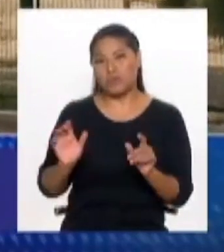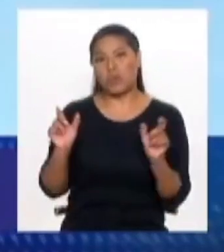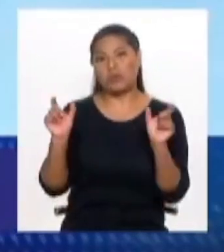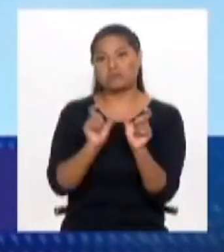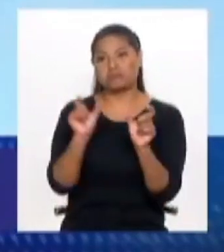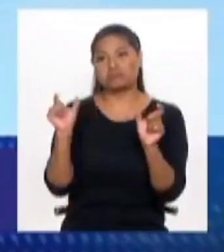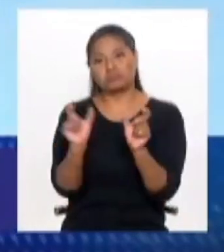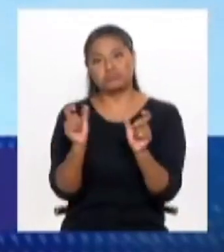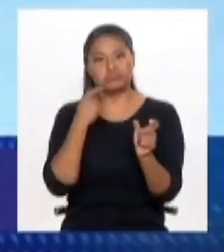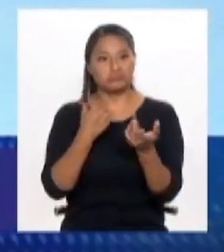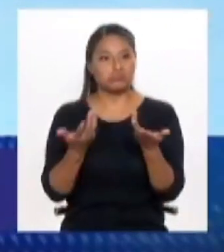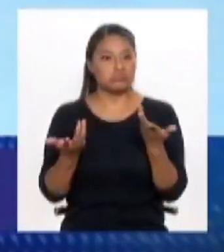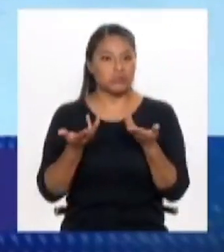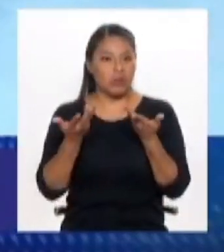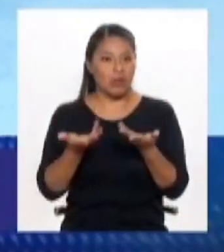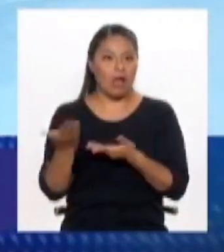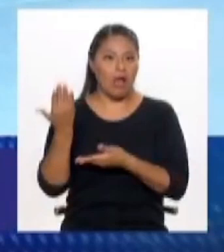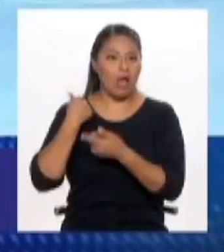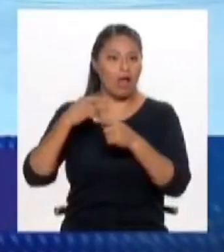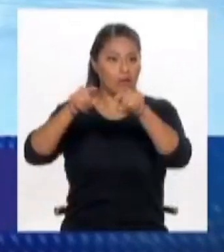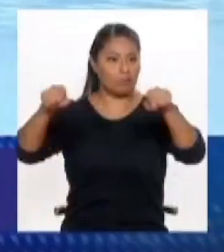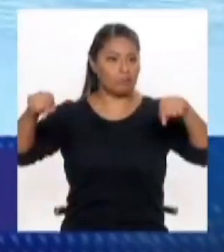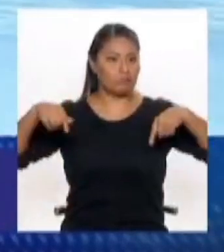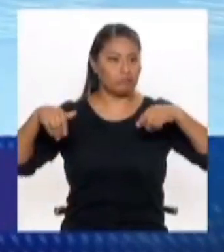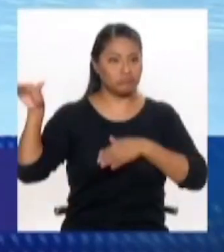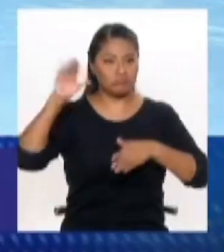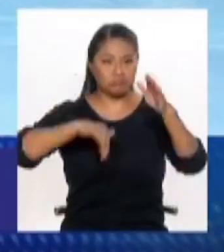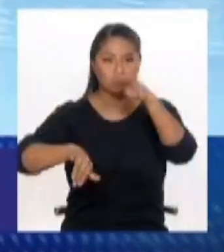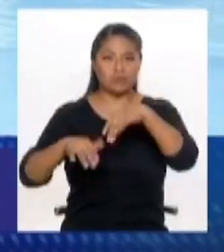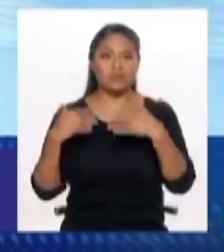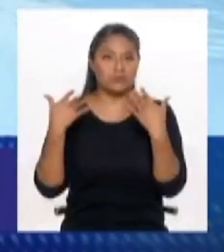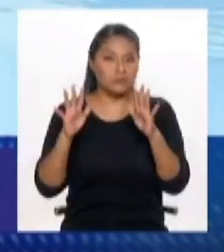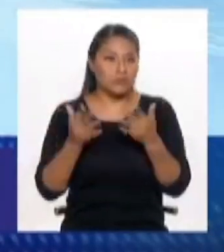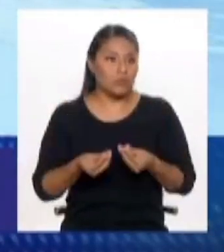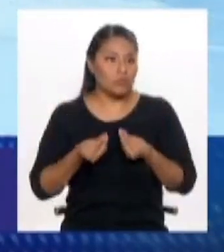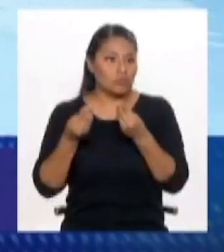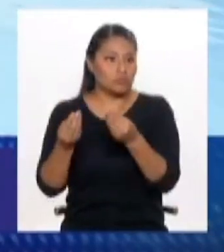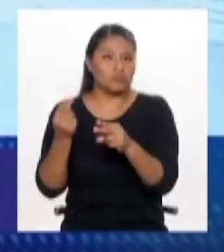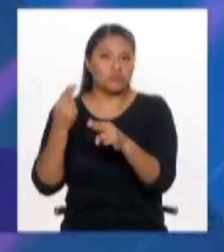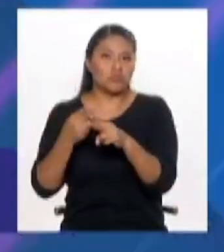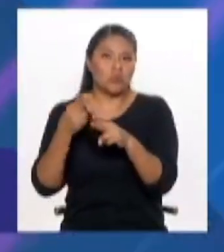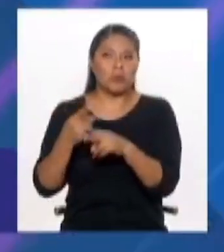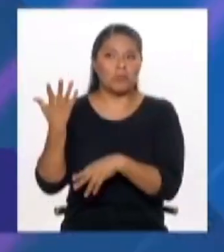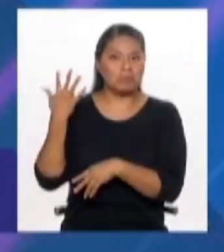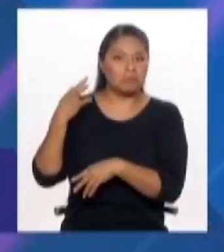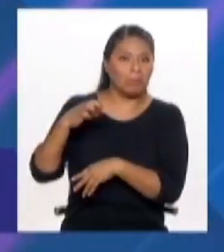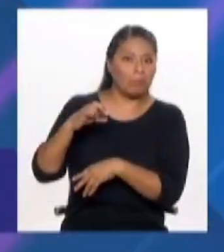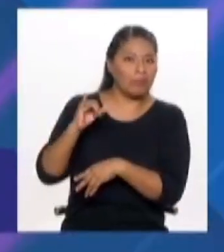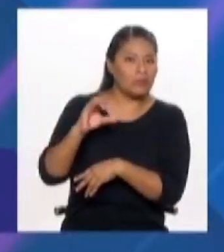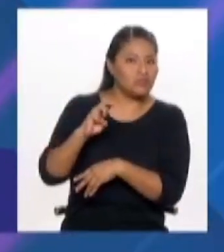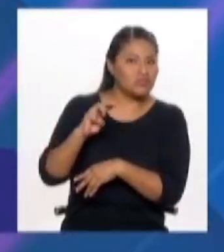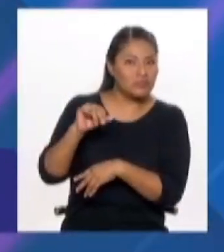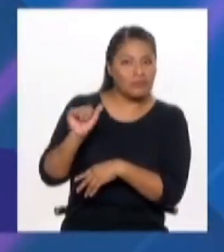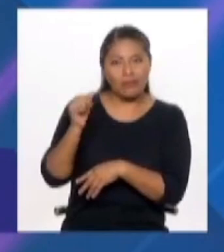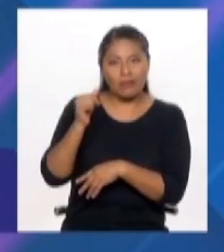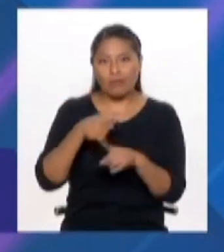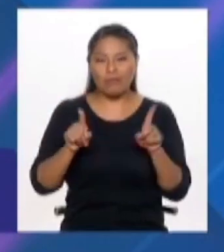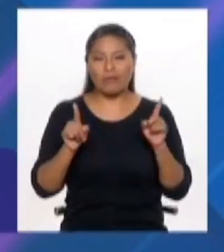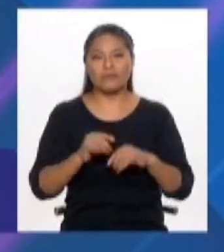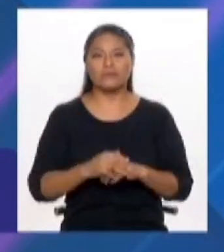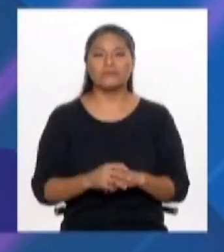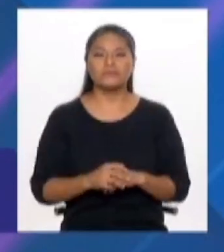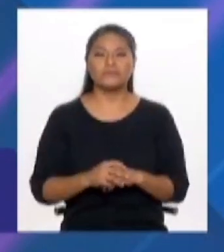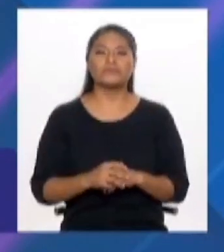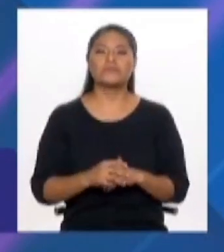poner en valor otra vez una piscina que había y darle. Claro. Y en efecto, Luis, ¿la estamos poniendo en valor?